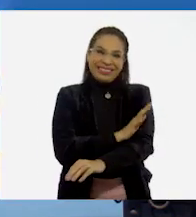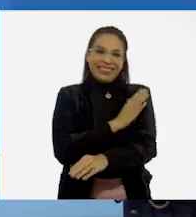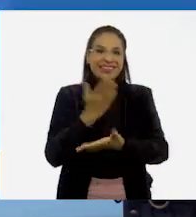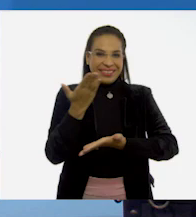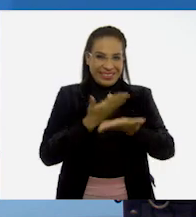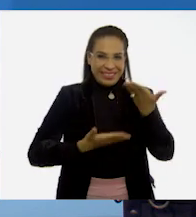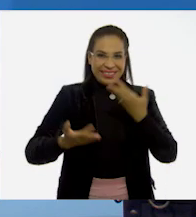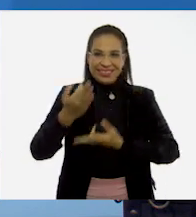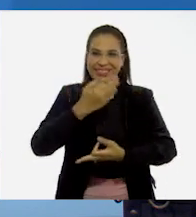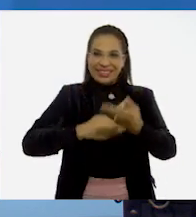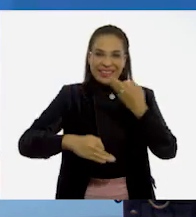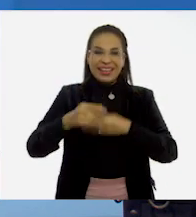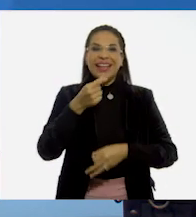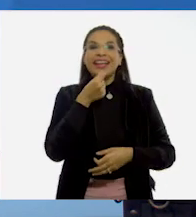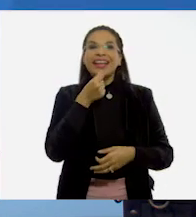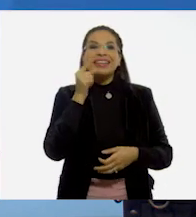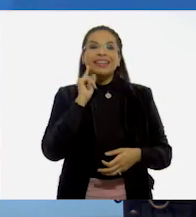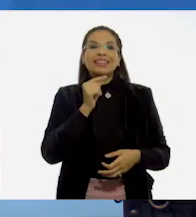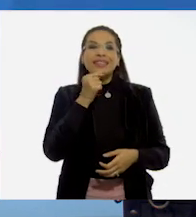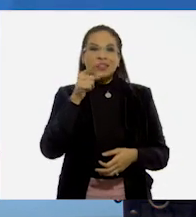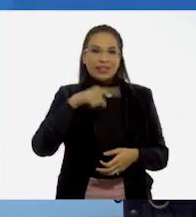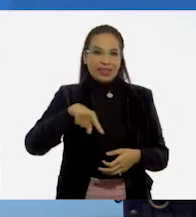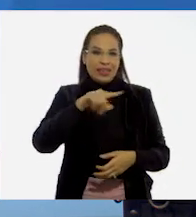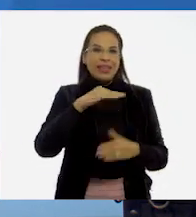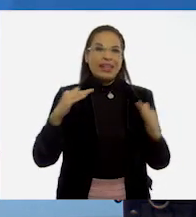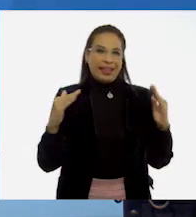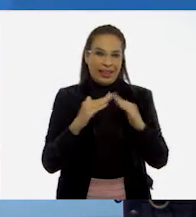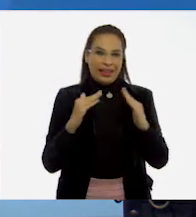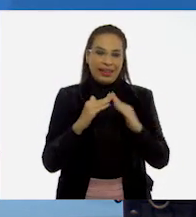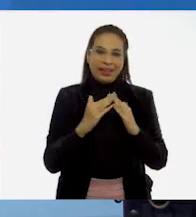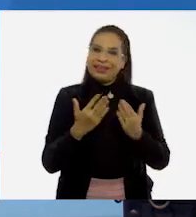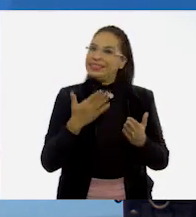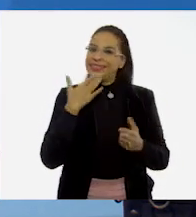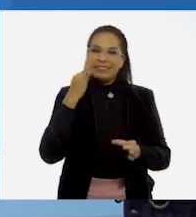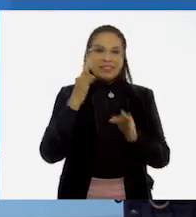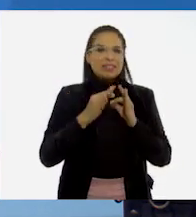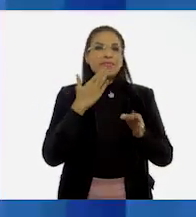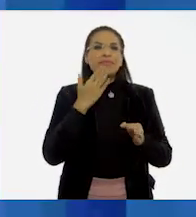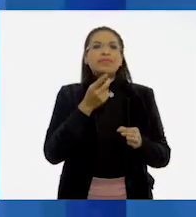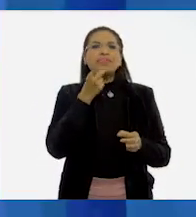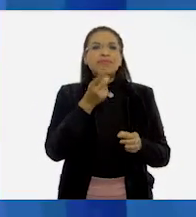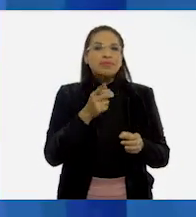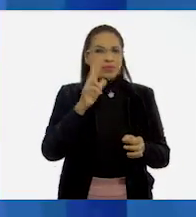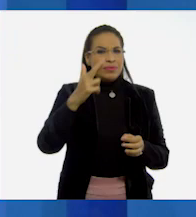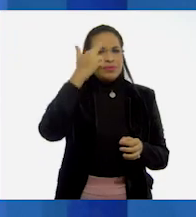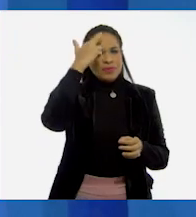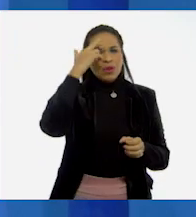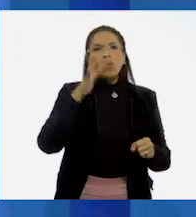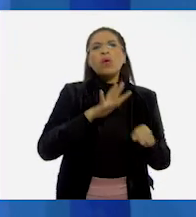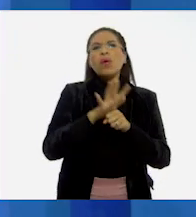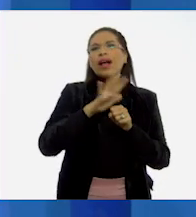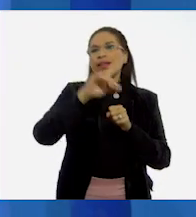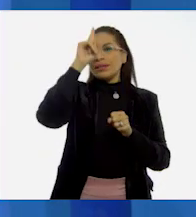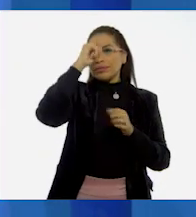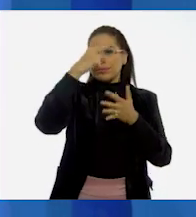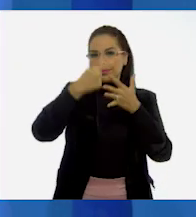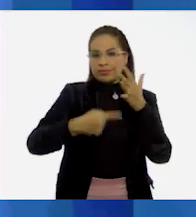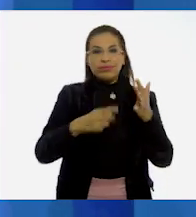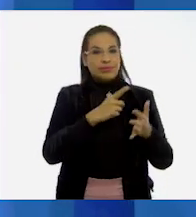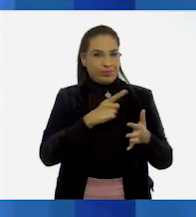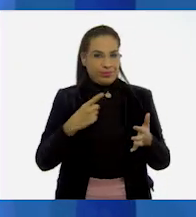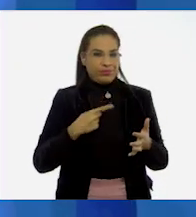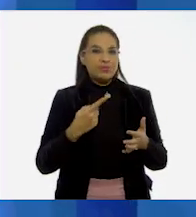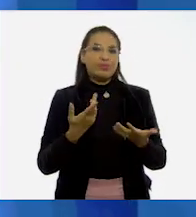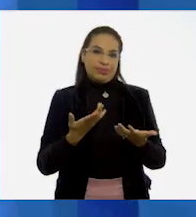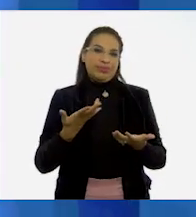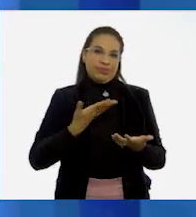compartir con todas las niñas y los niños desde casita. Excelente. Pero dime, ¿recuerdas cuáles son las recomendaciones que debemos